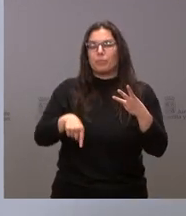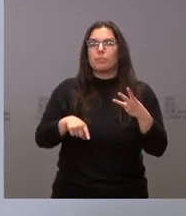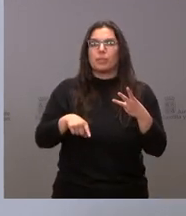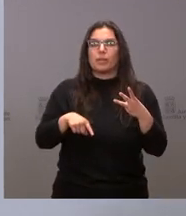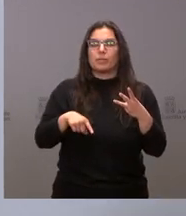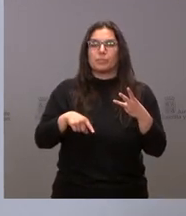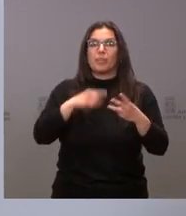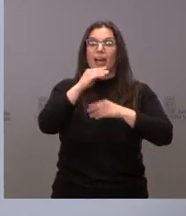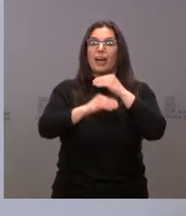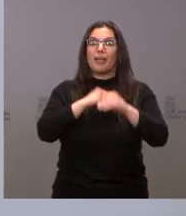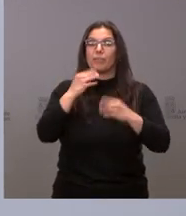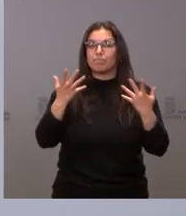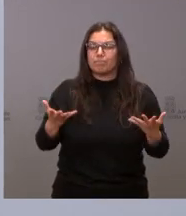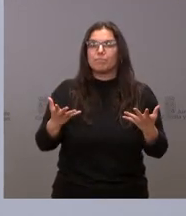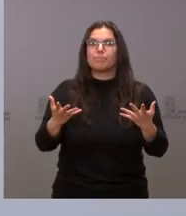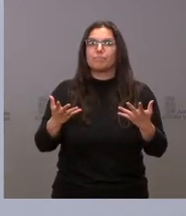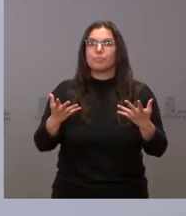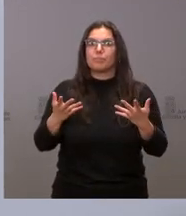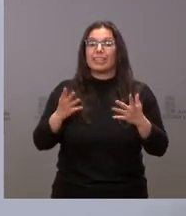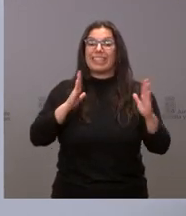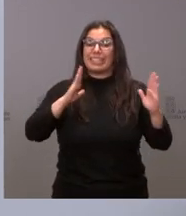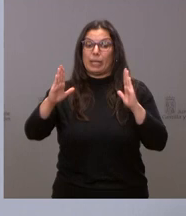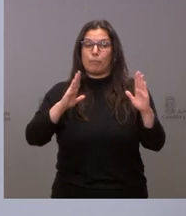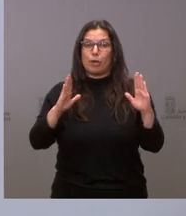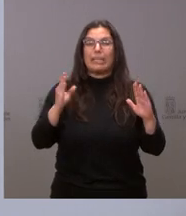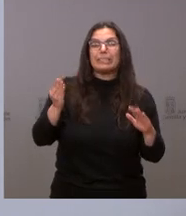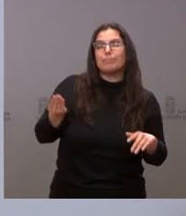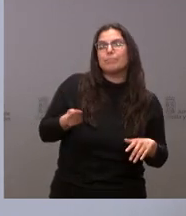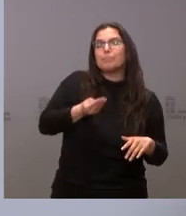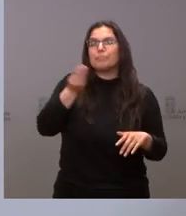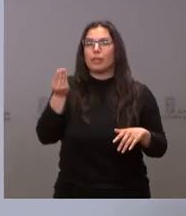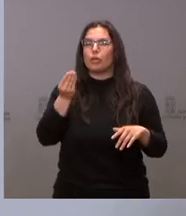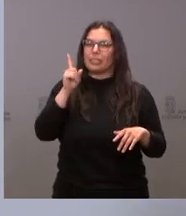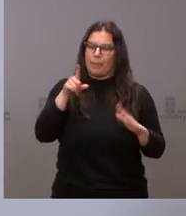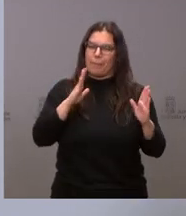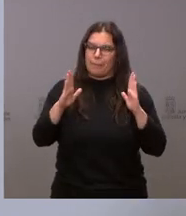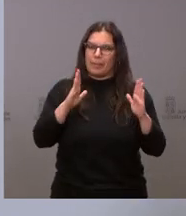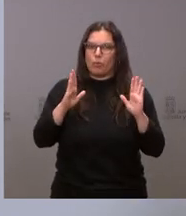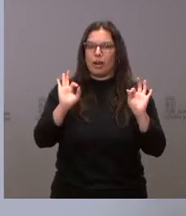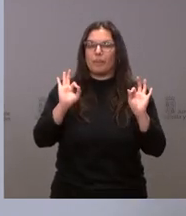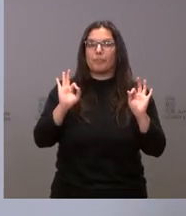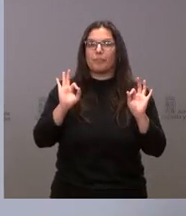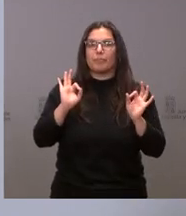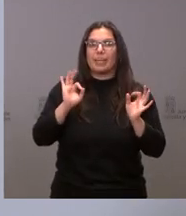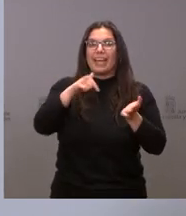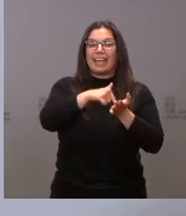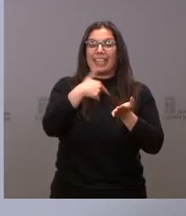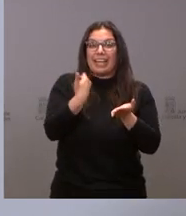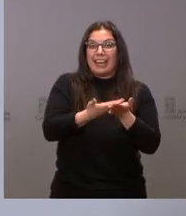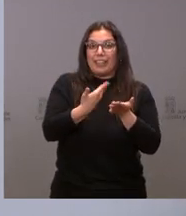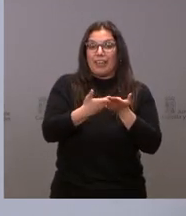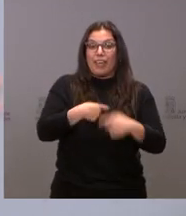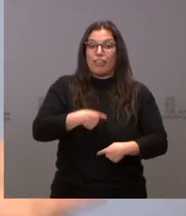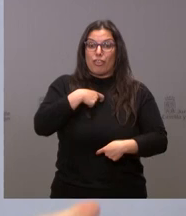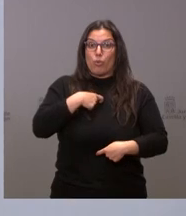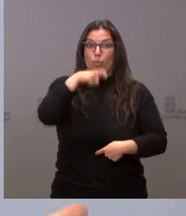hacer una mejora de carácter temporal. Esta es otra medida de carácter temporal. La renta garantizada de ciudadanía.